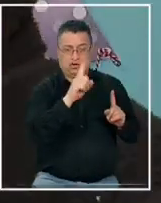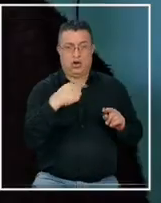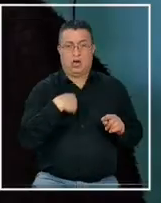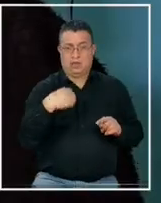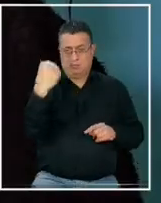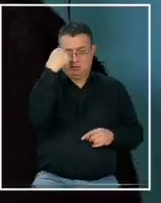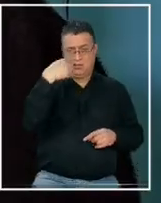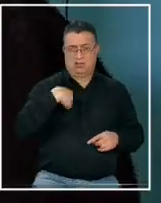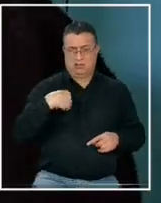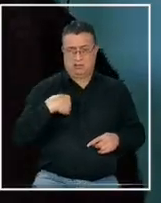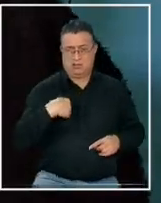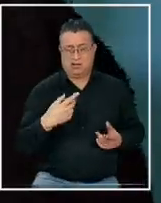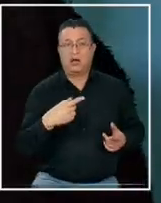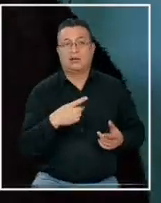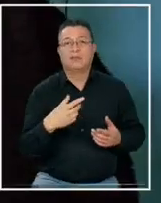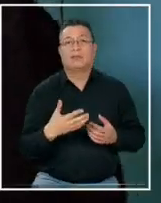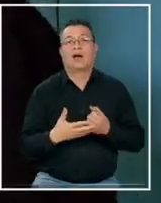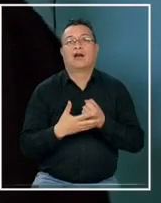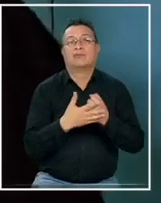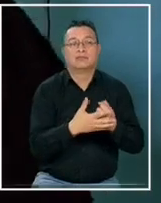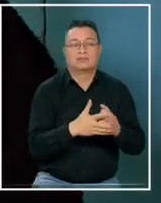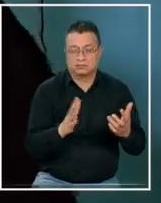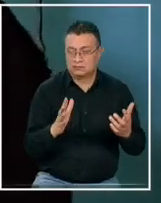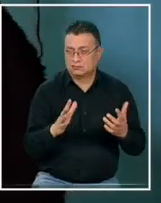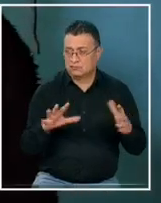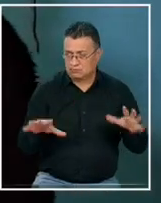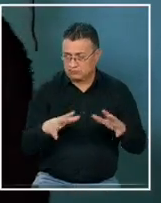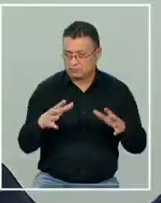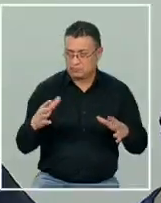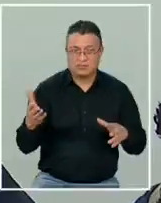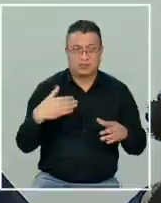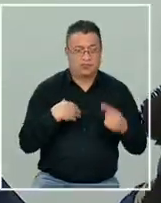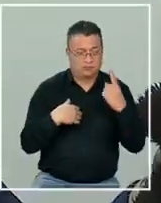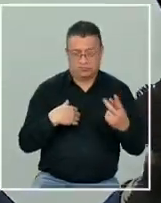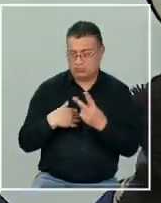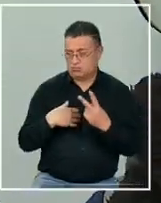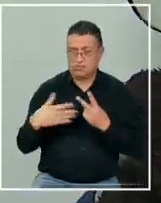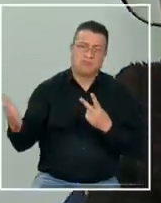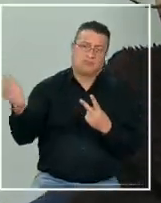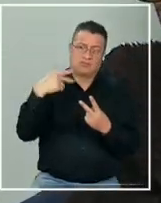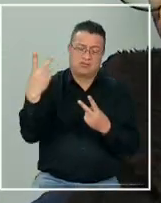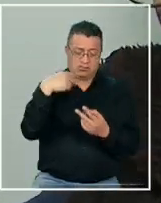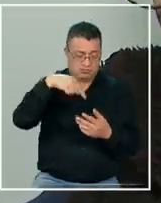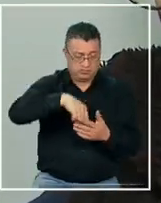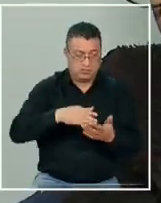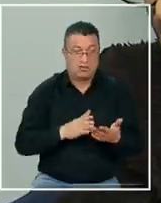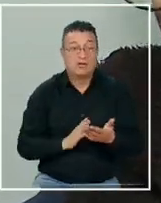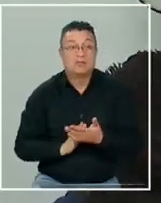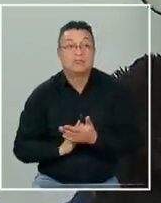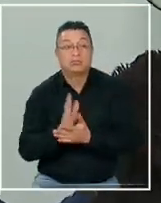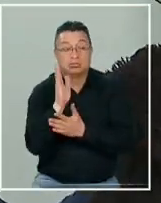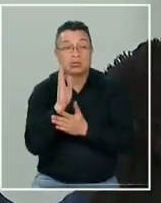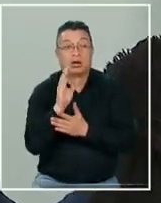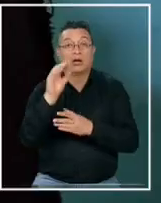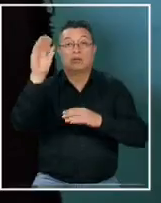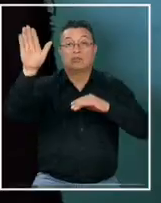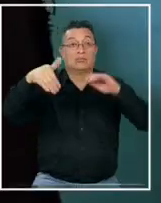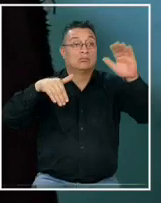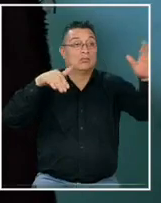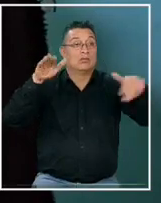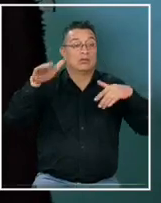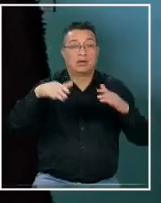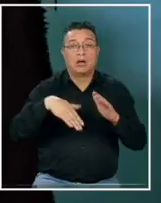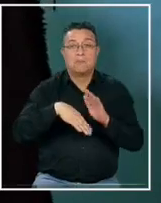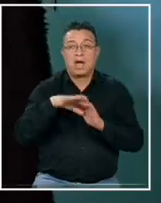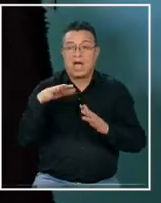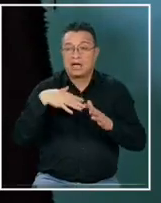a mí cuando ocurrió eso nosotros dijimos bueno hagamos algo y partamos solo con Nico y Dante sin embargo cuando hicimos el llamado llegaron más de